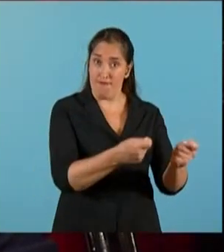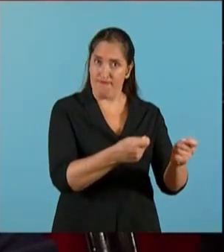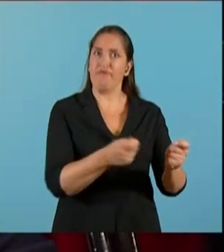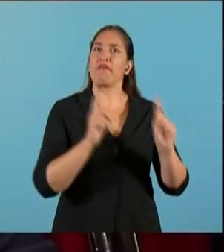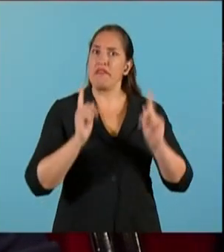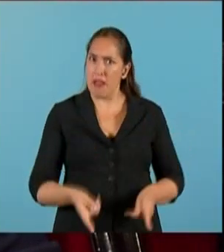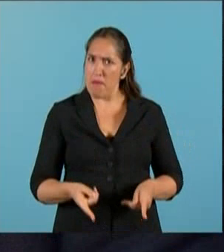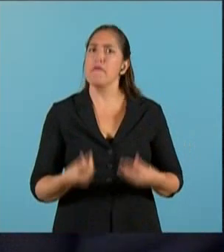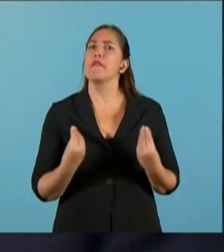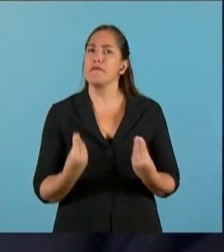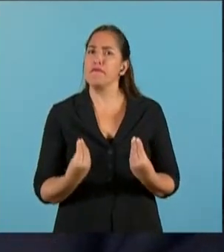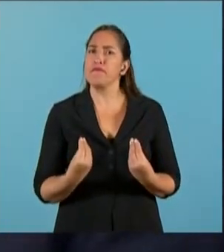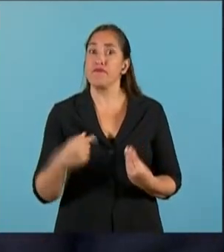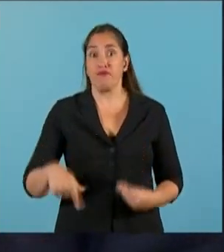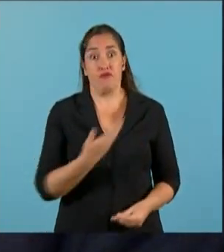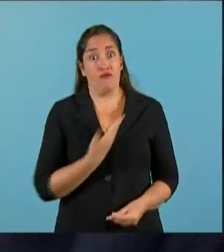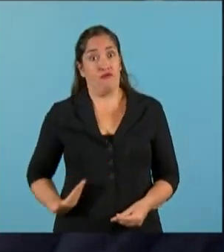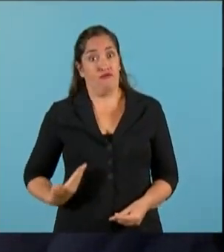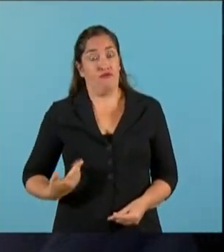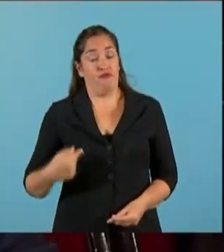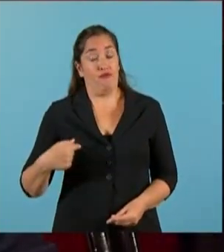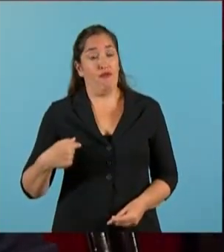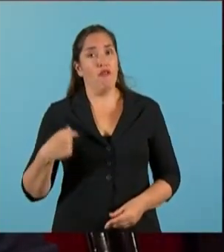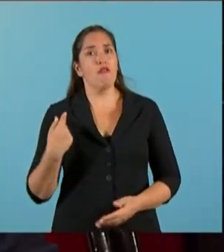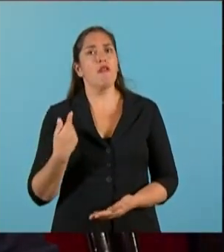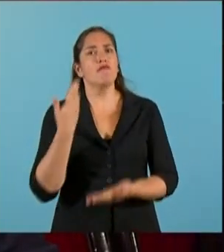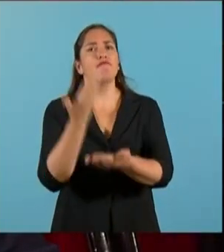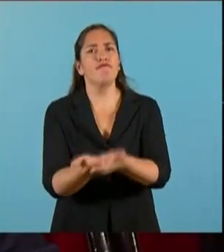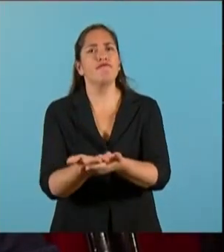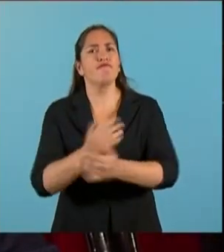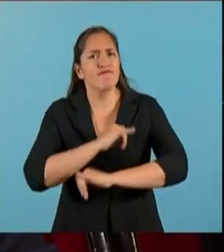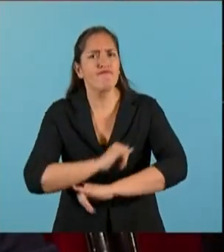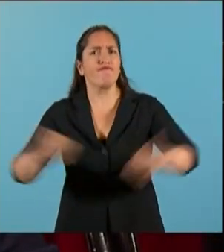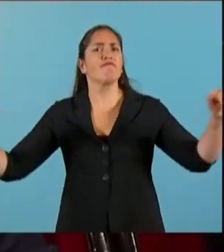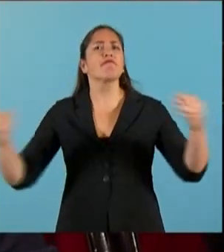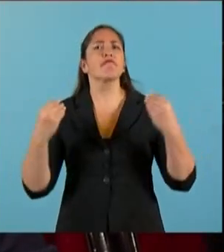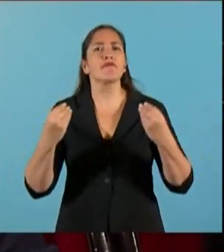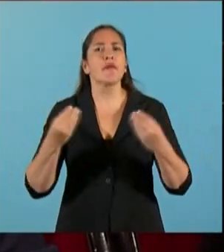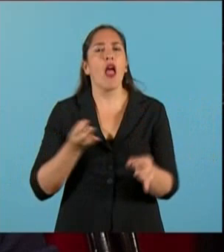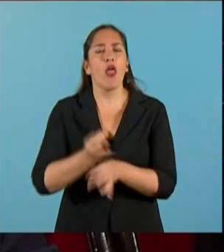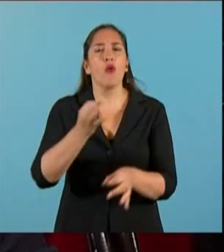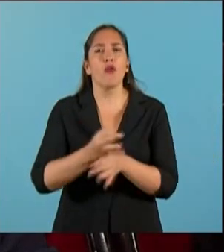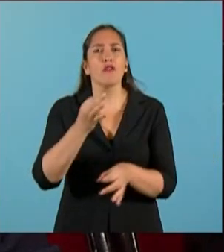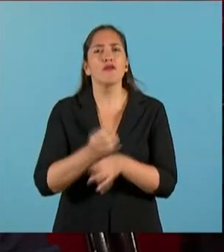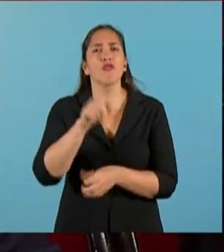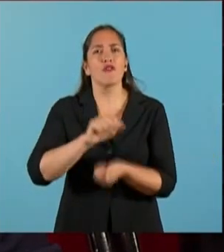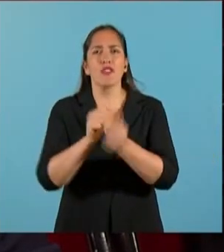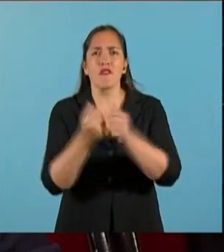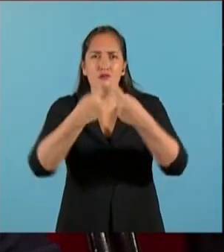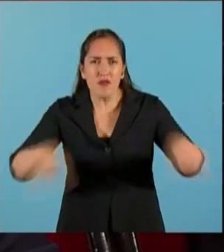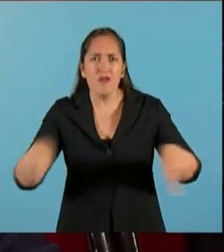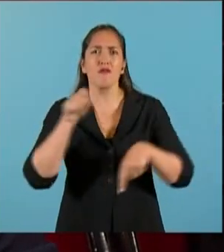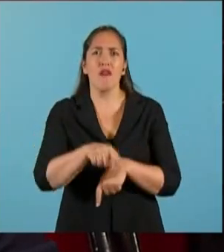Simultáneamente, desde el Poder Ejecutivo Nacional, lanzaremos un contundente programa de educación sexual integral y